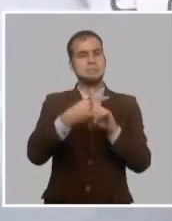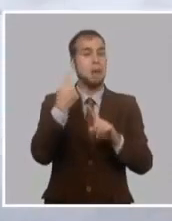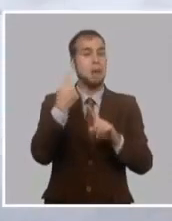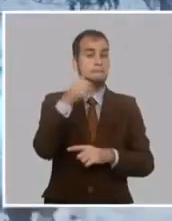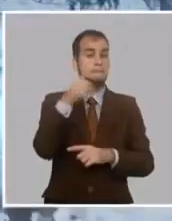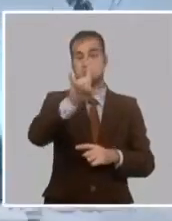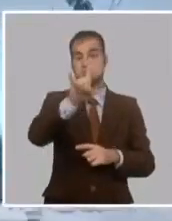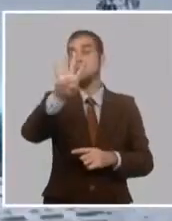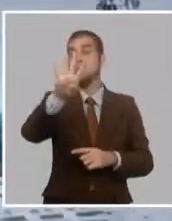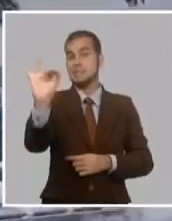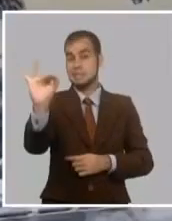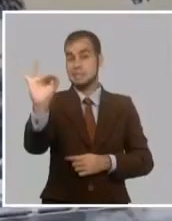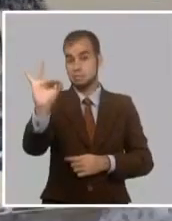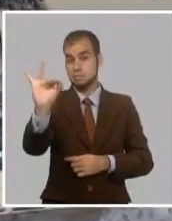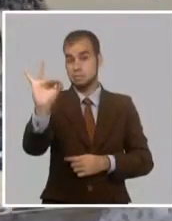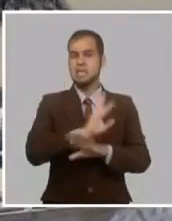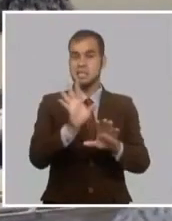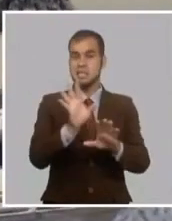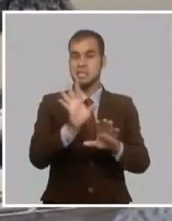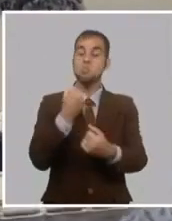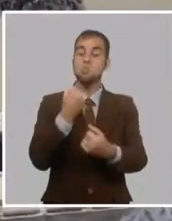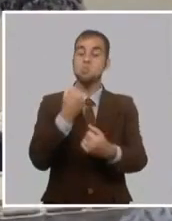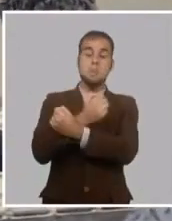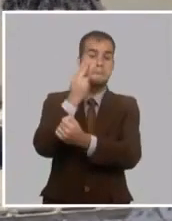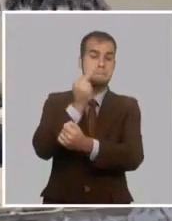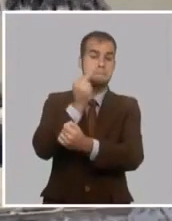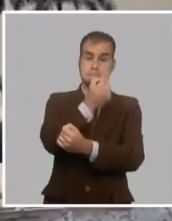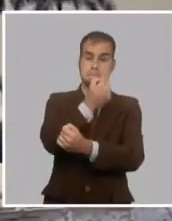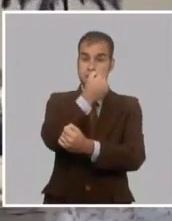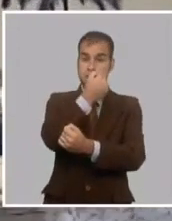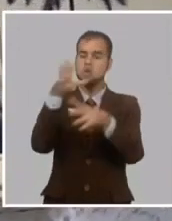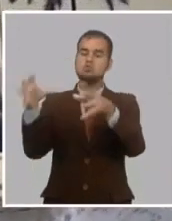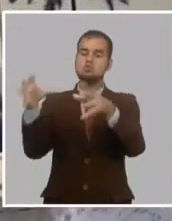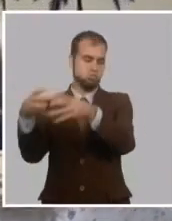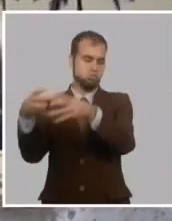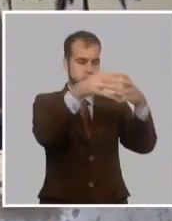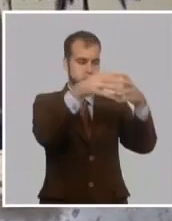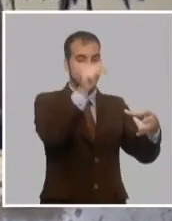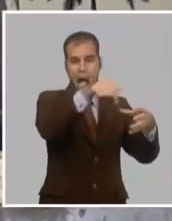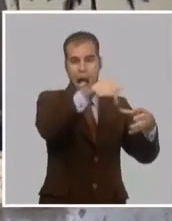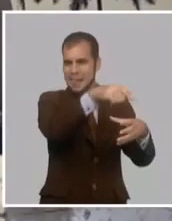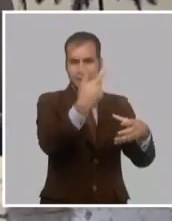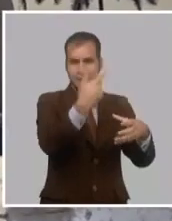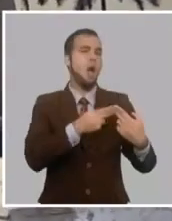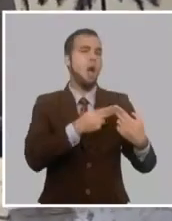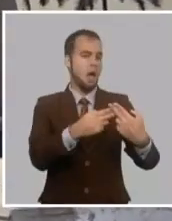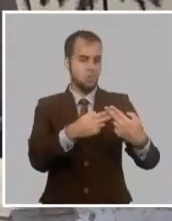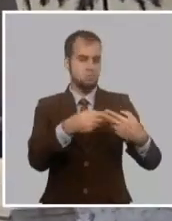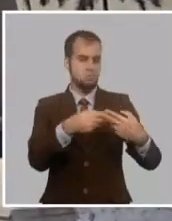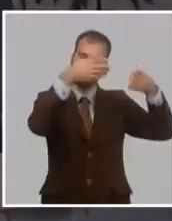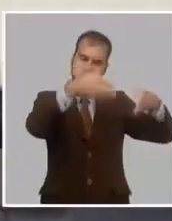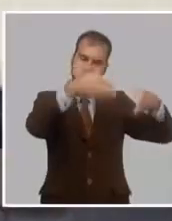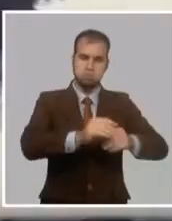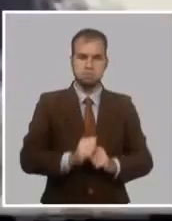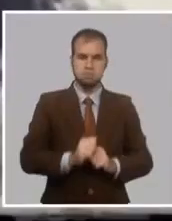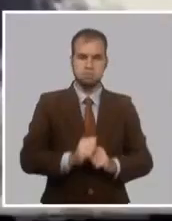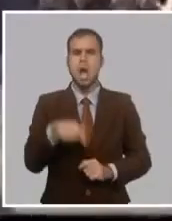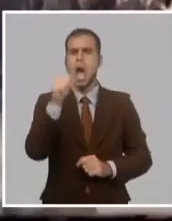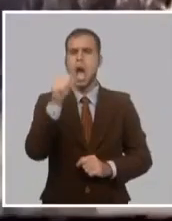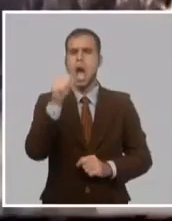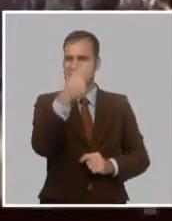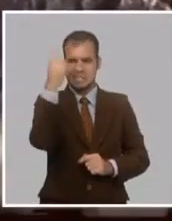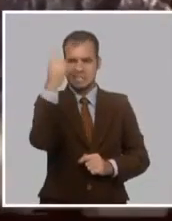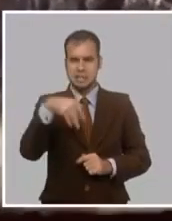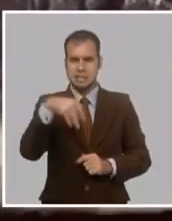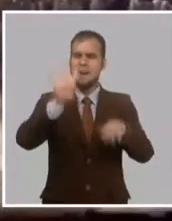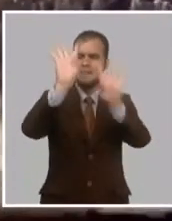se procede al traslado de los restos de Martí al retablo de los héroes. Fue colocado en una hornacina protegida por